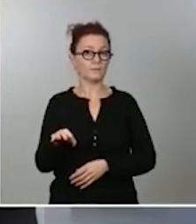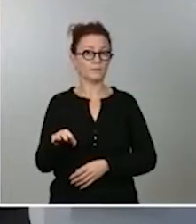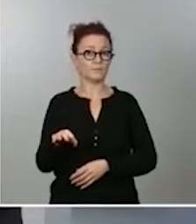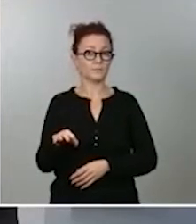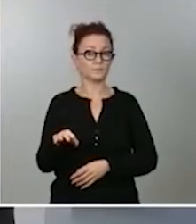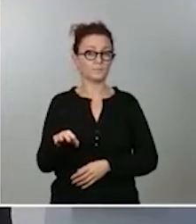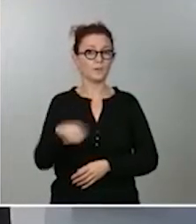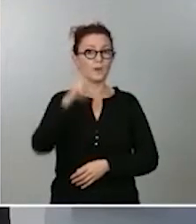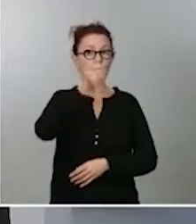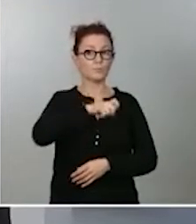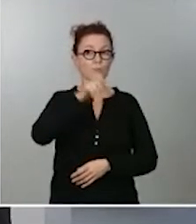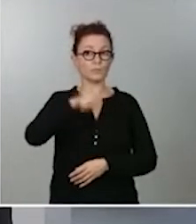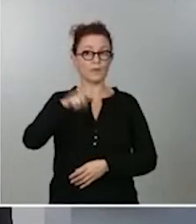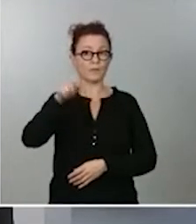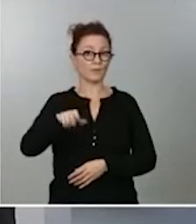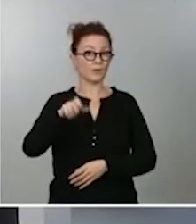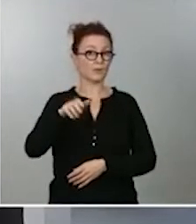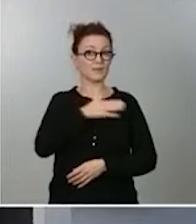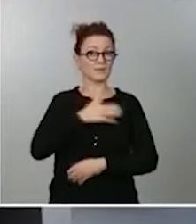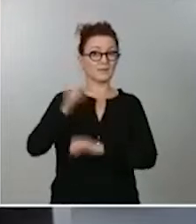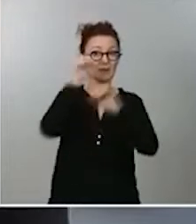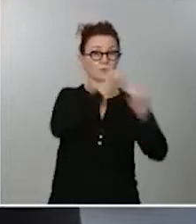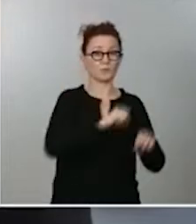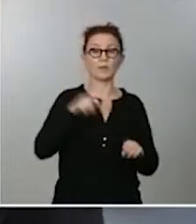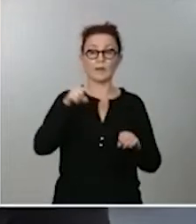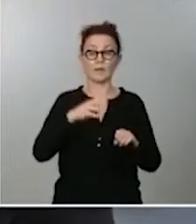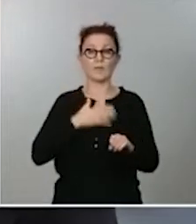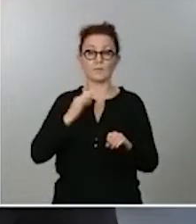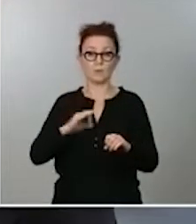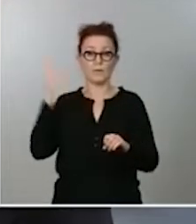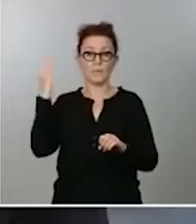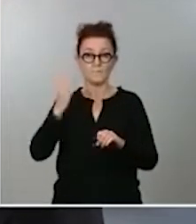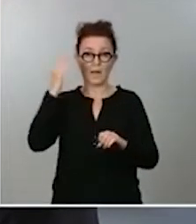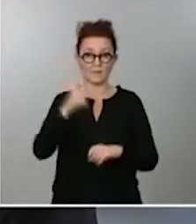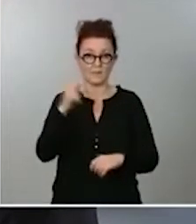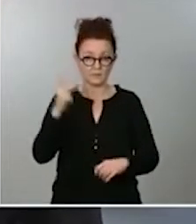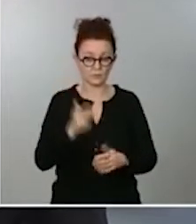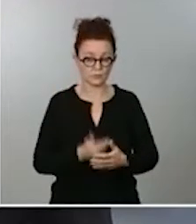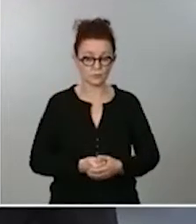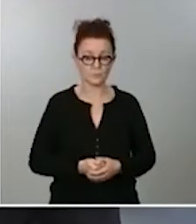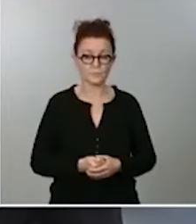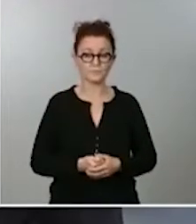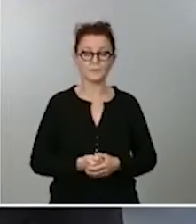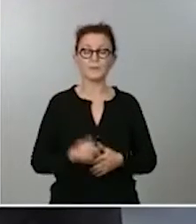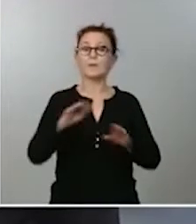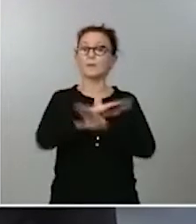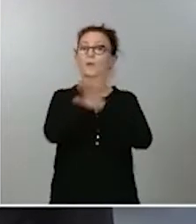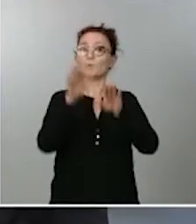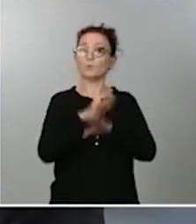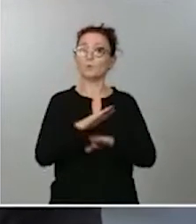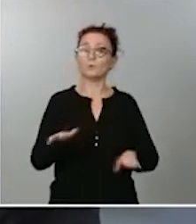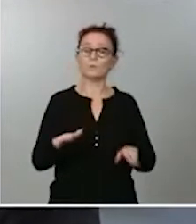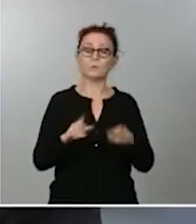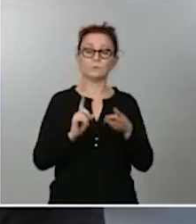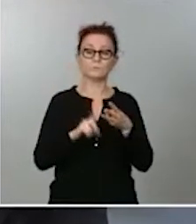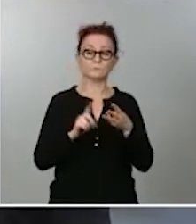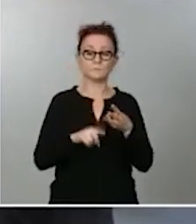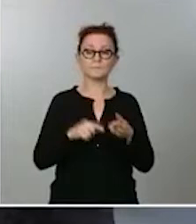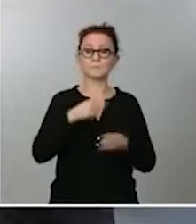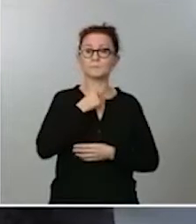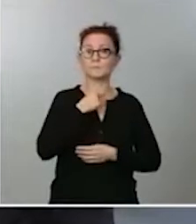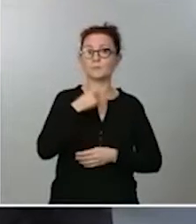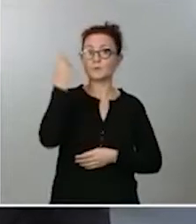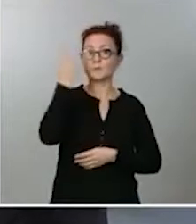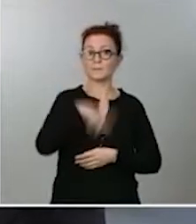a la que se quiere proteger. y, por último, me gustaría saber si esta prohibición